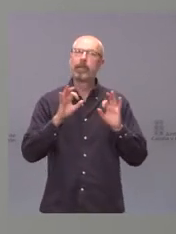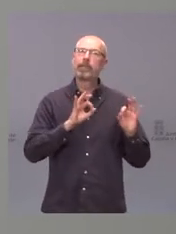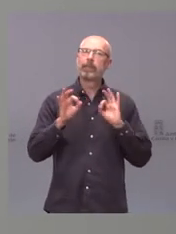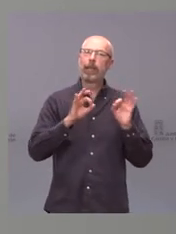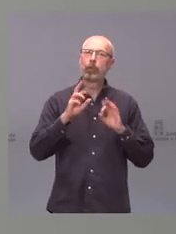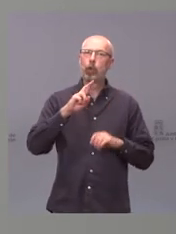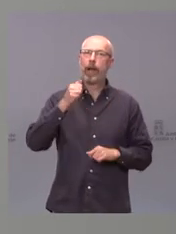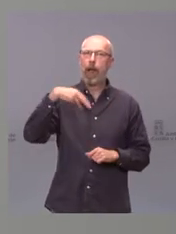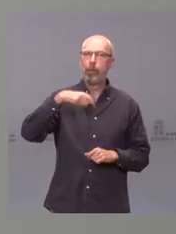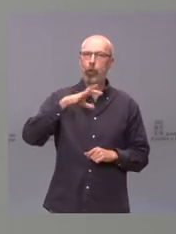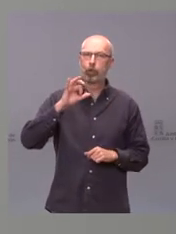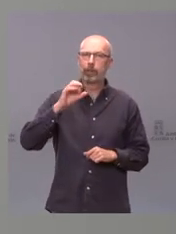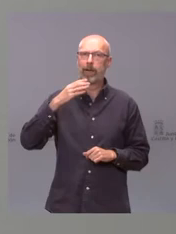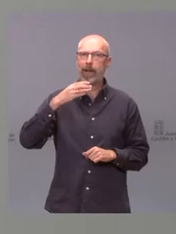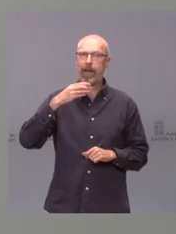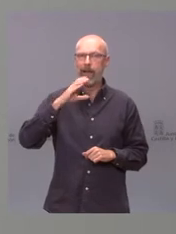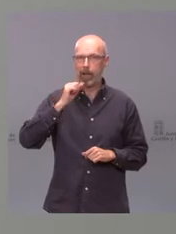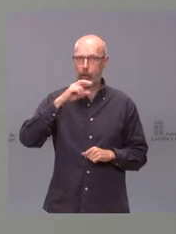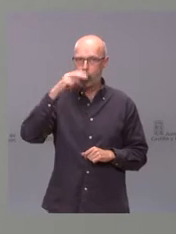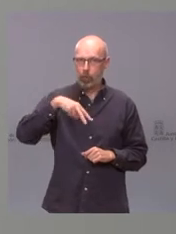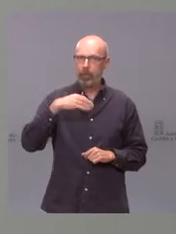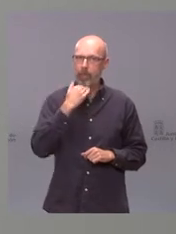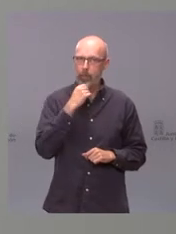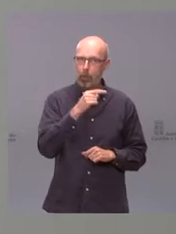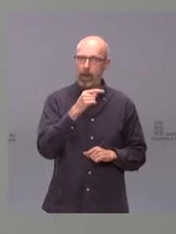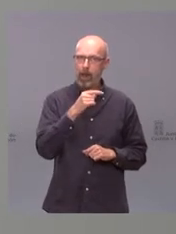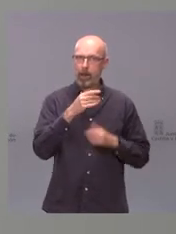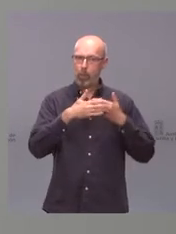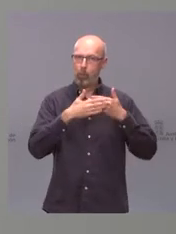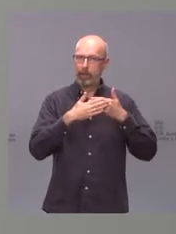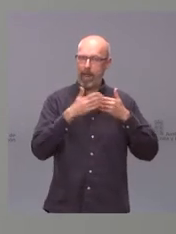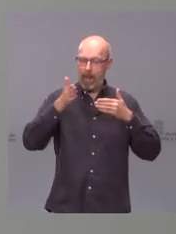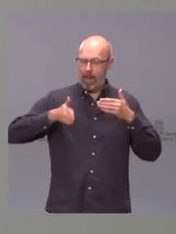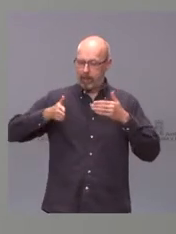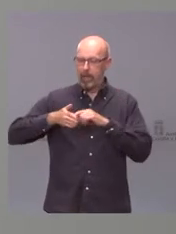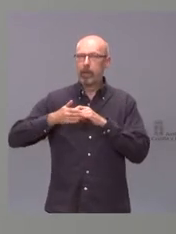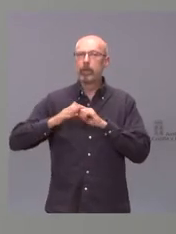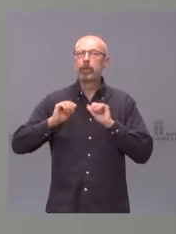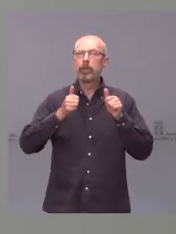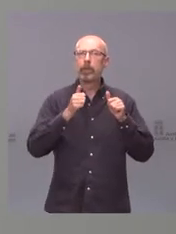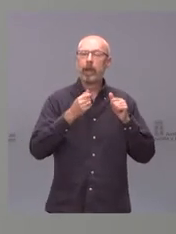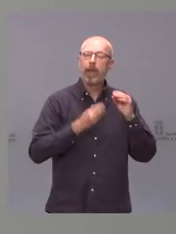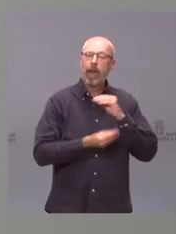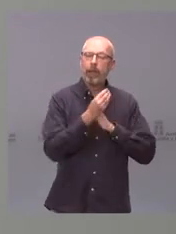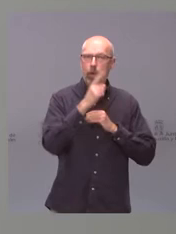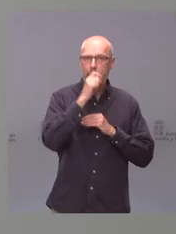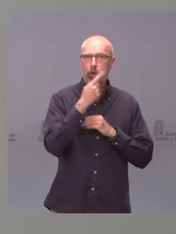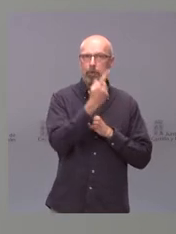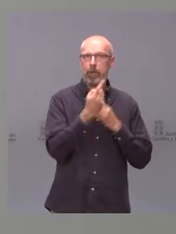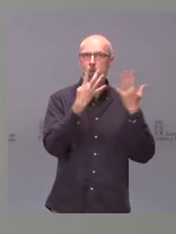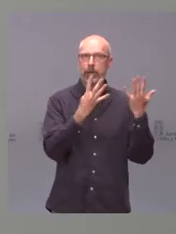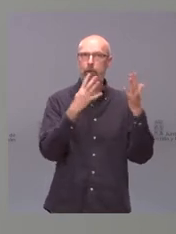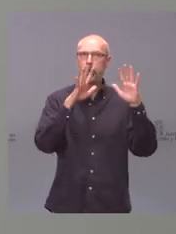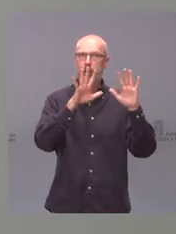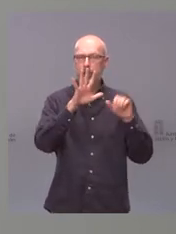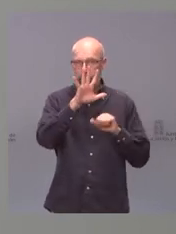Zamora, en la entrada lateral. Tienen que acudir los nacidos en el año 1956, residentes en cualquier